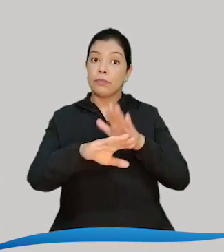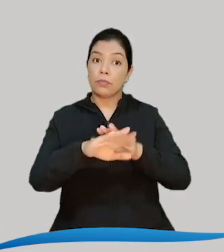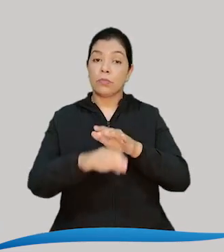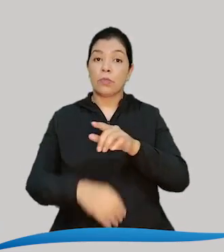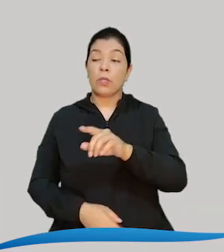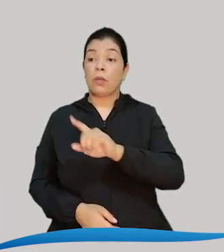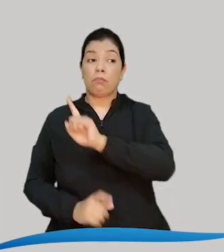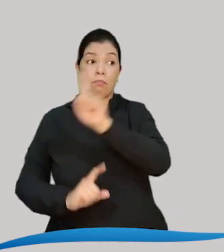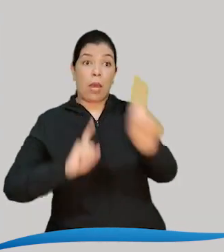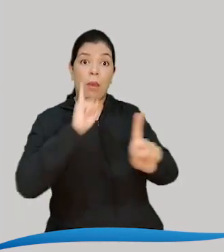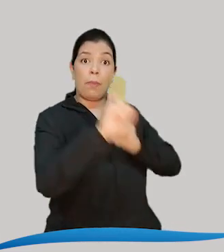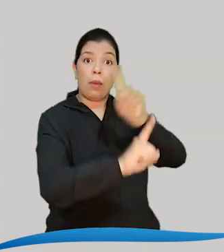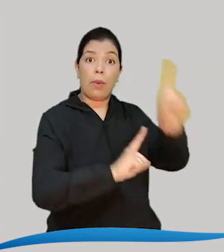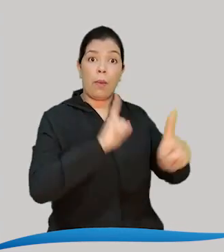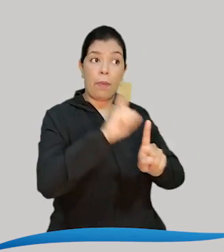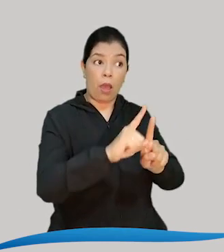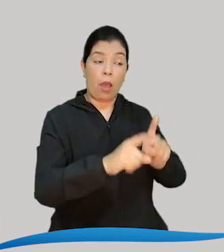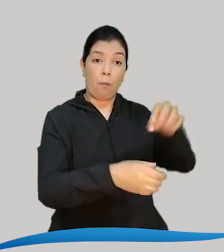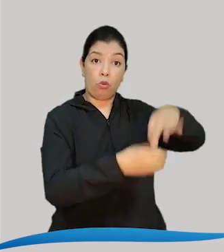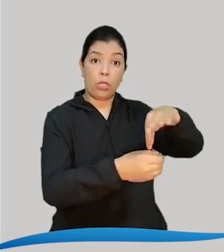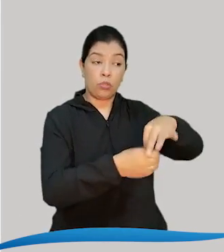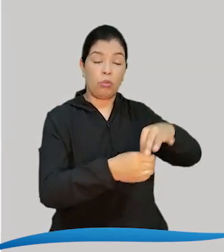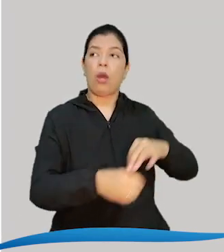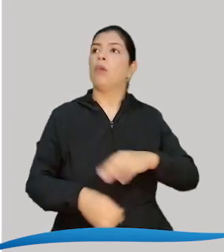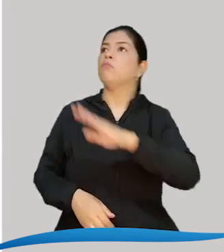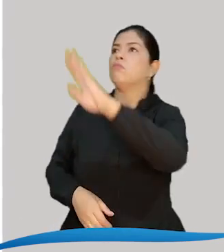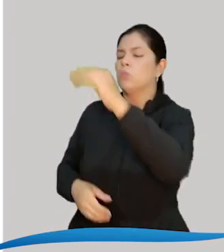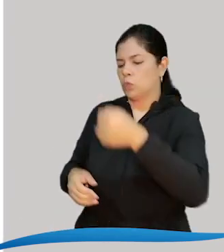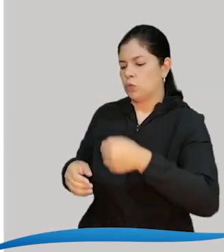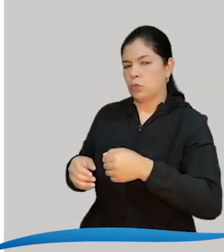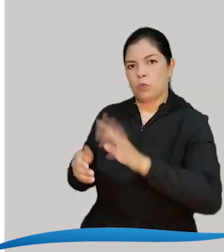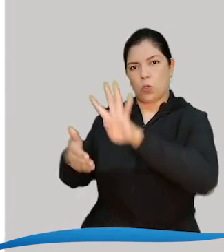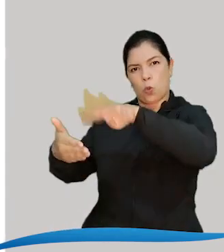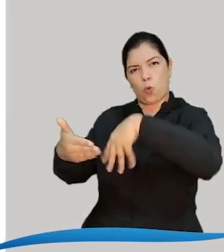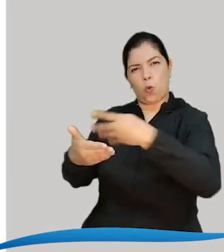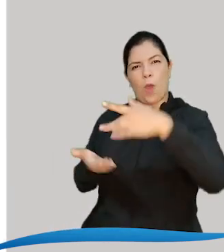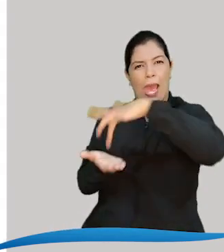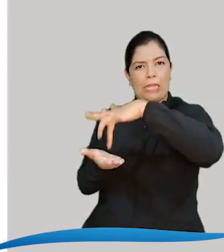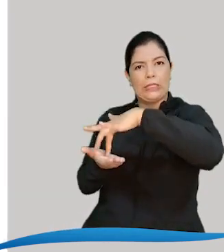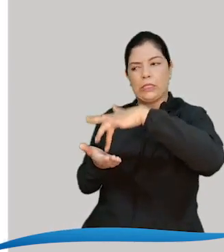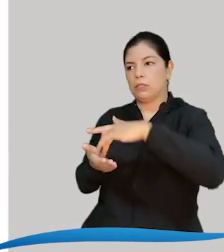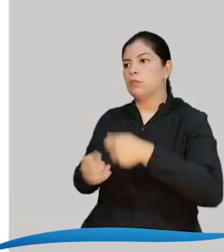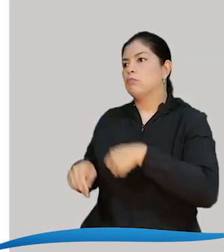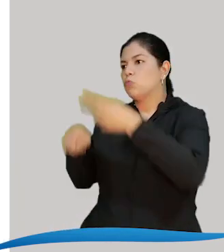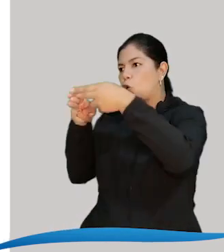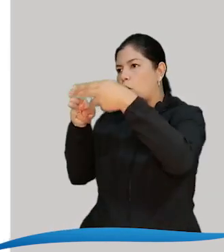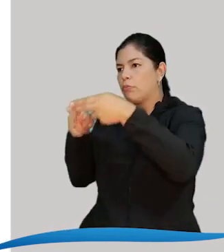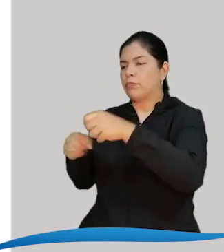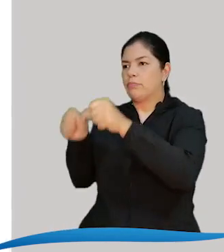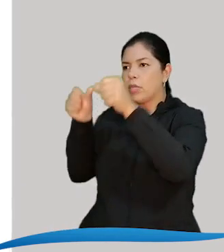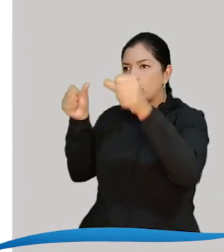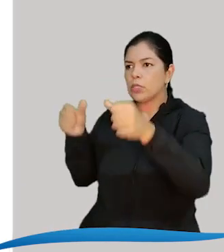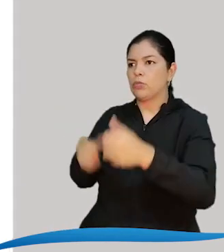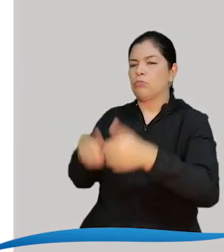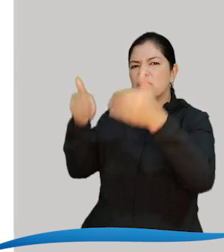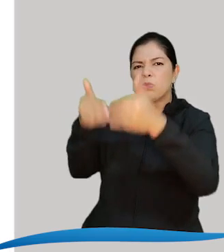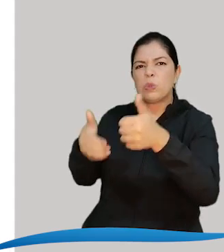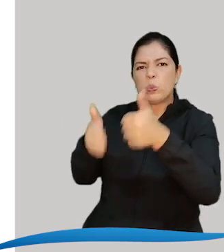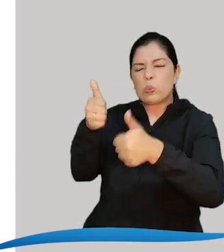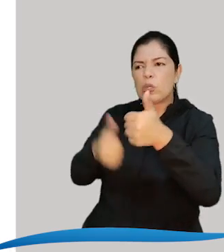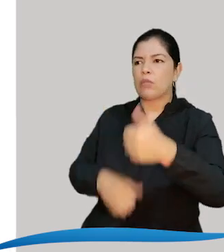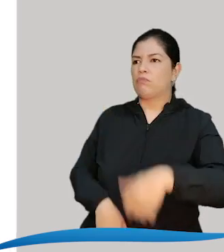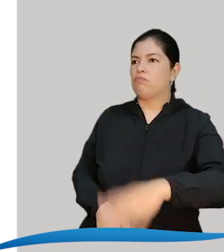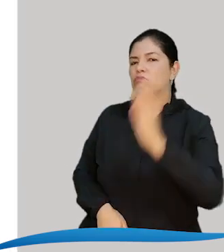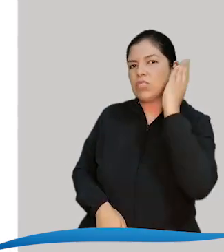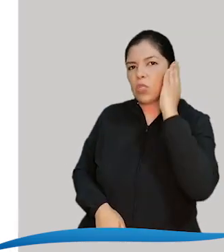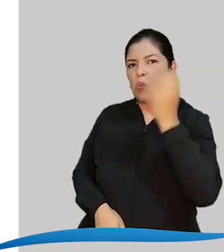votantes En el que se identifiquen nombres y apellidos Categoría de discapacidad, teléfono, dirección y fijo